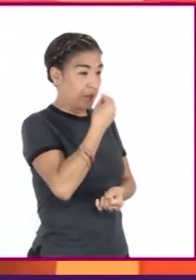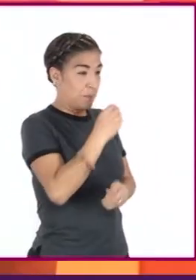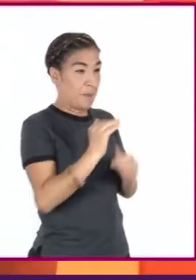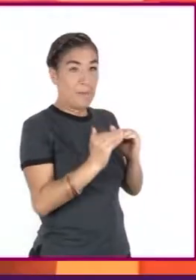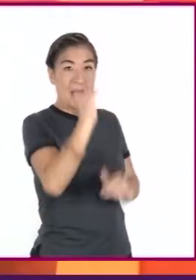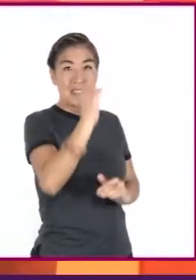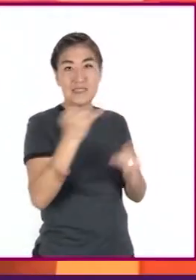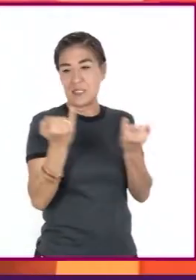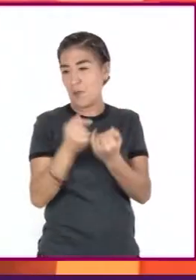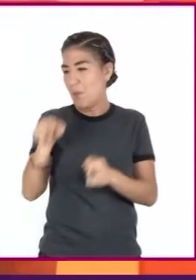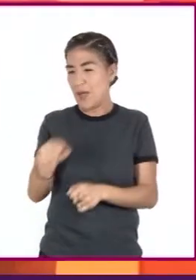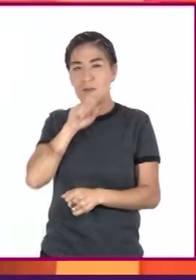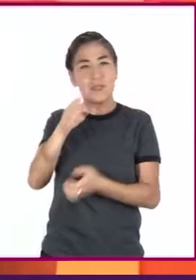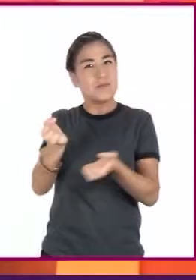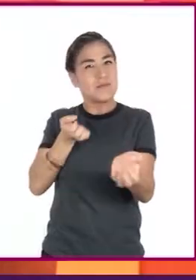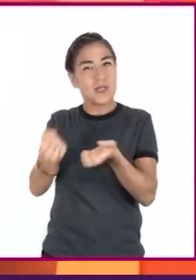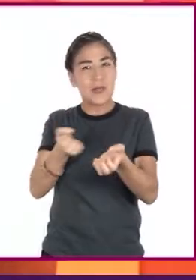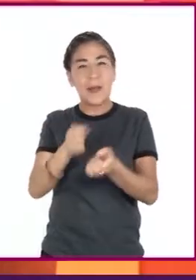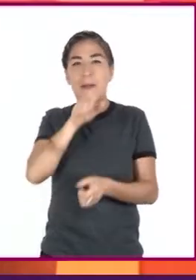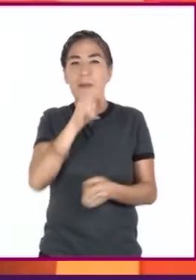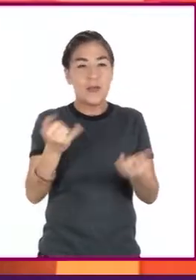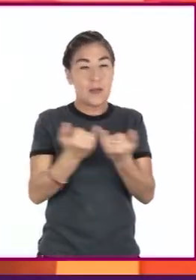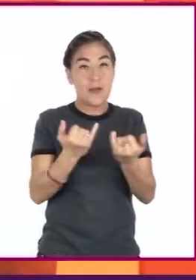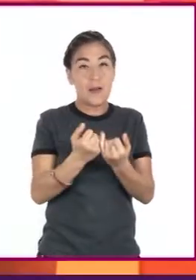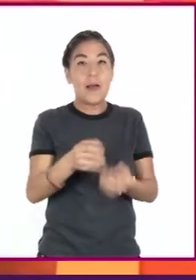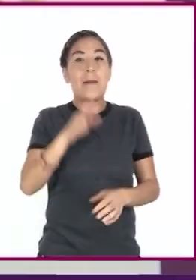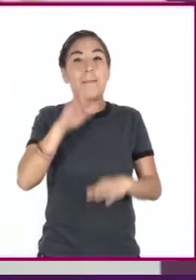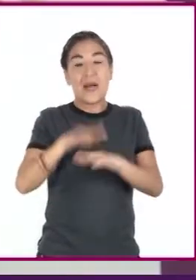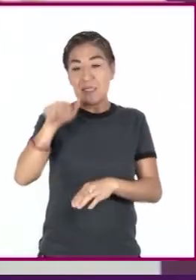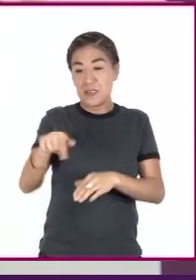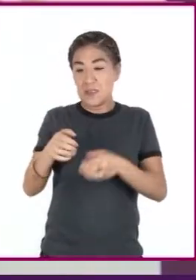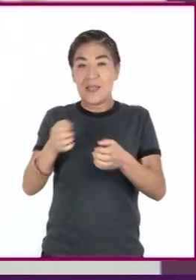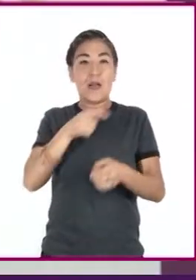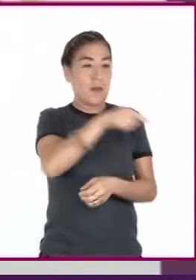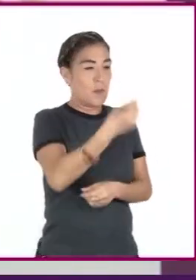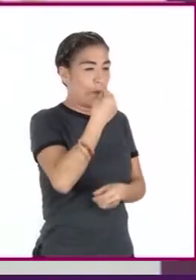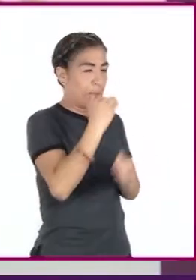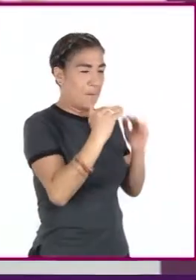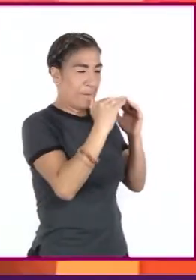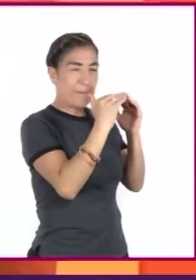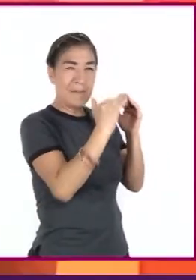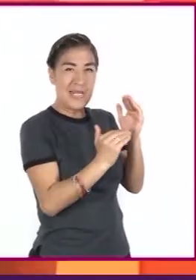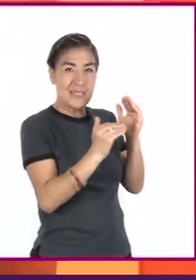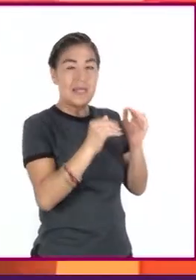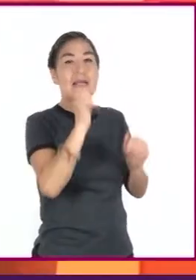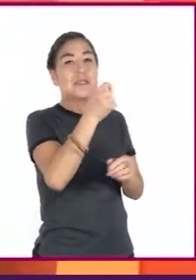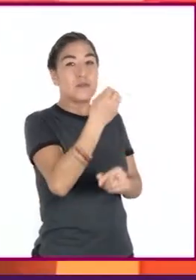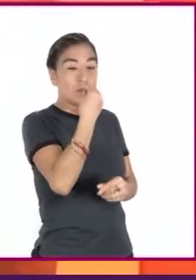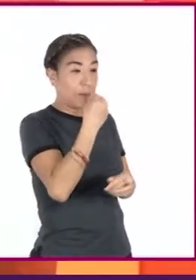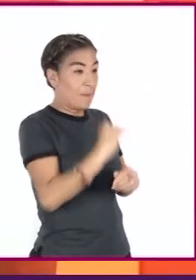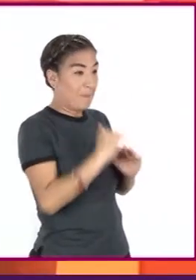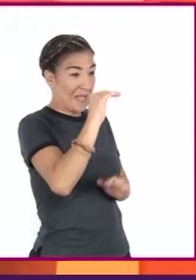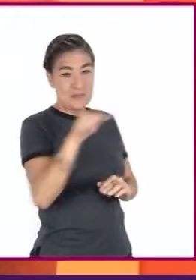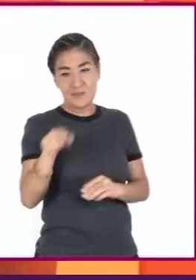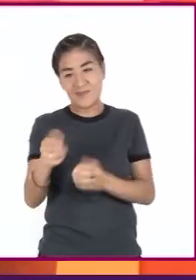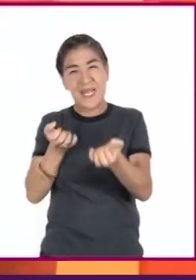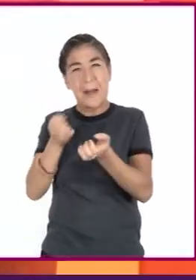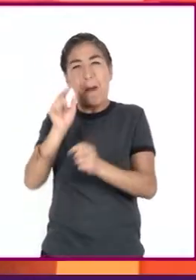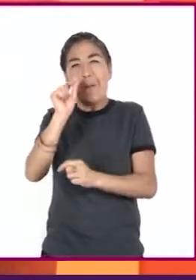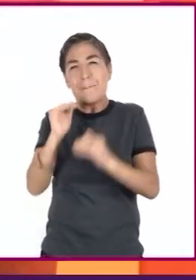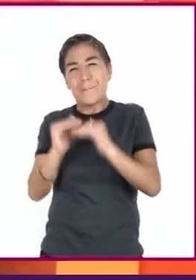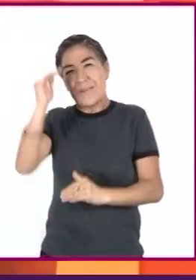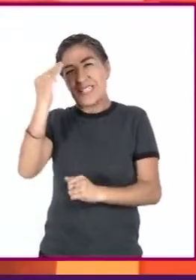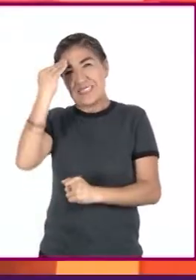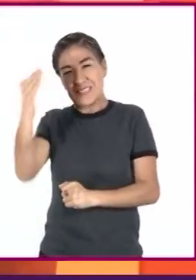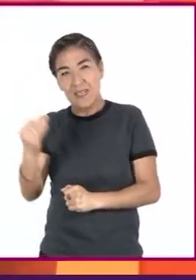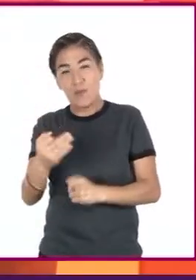Es decir, debemos gastar más energía de la que consumimos, ya que actualmente la ingesta de alimentos